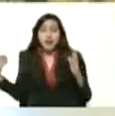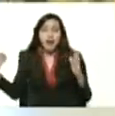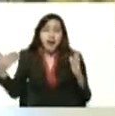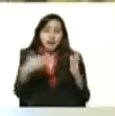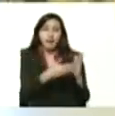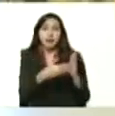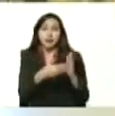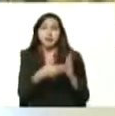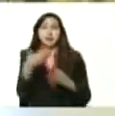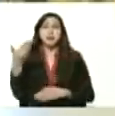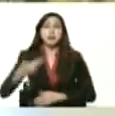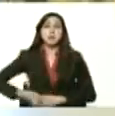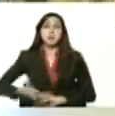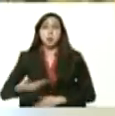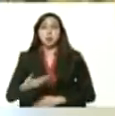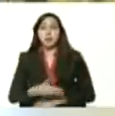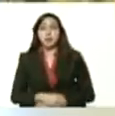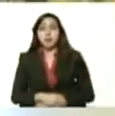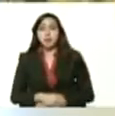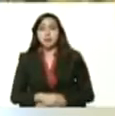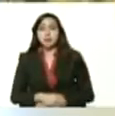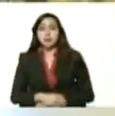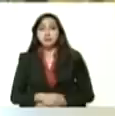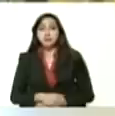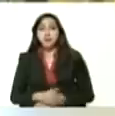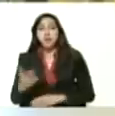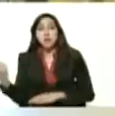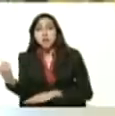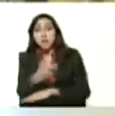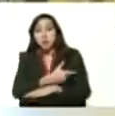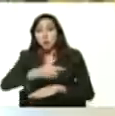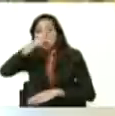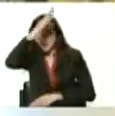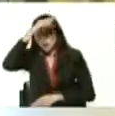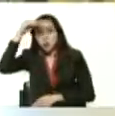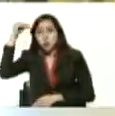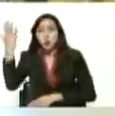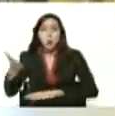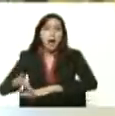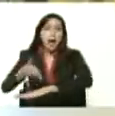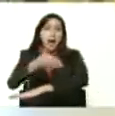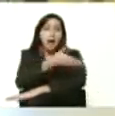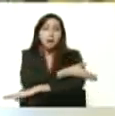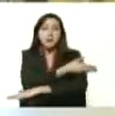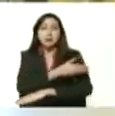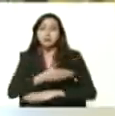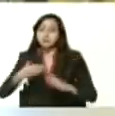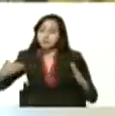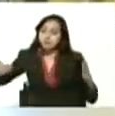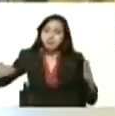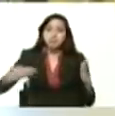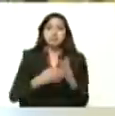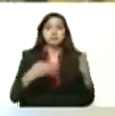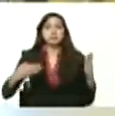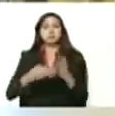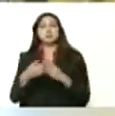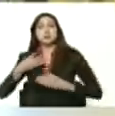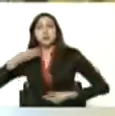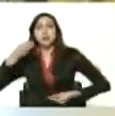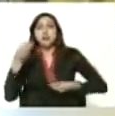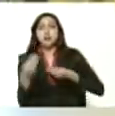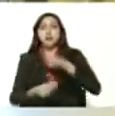del cruel gobierno de Donald Trump, de las medidas crueles